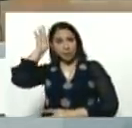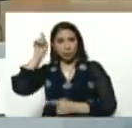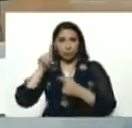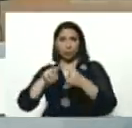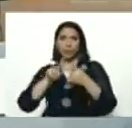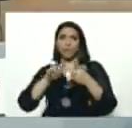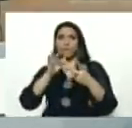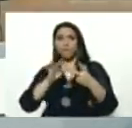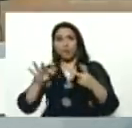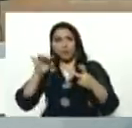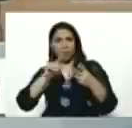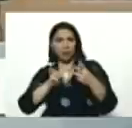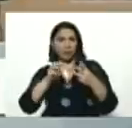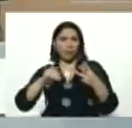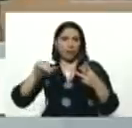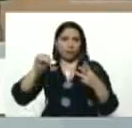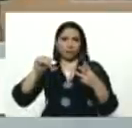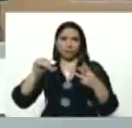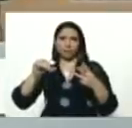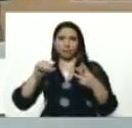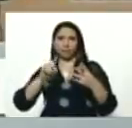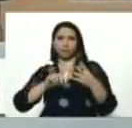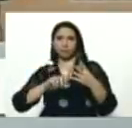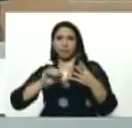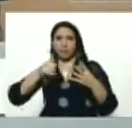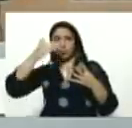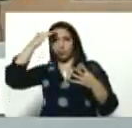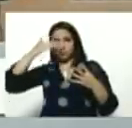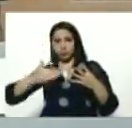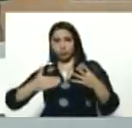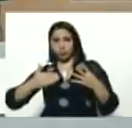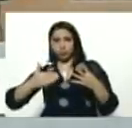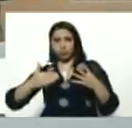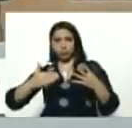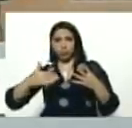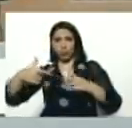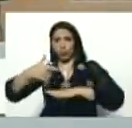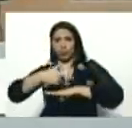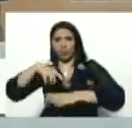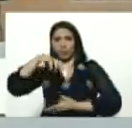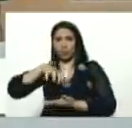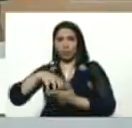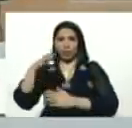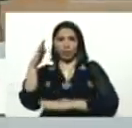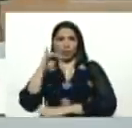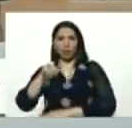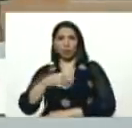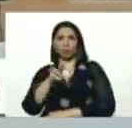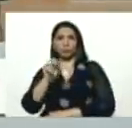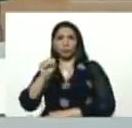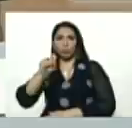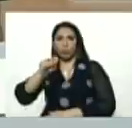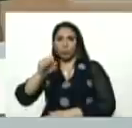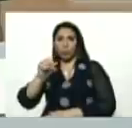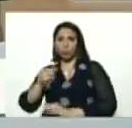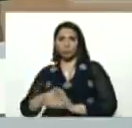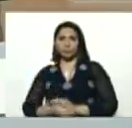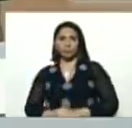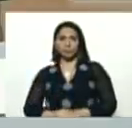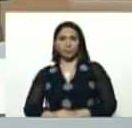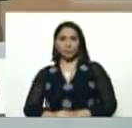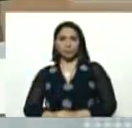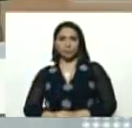Fidel, de Mayerly, de la almiranta, de Justo Noguera, de